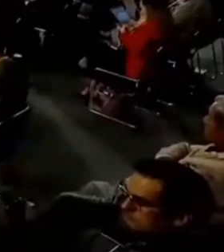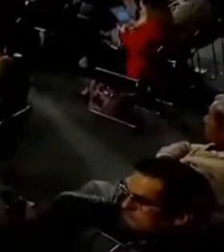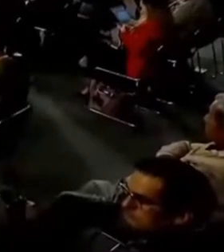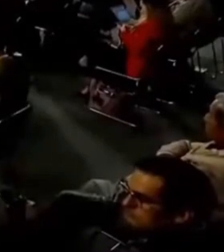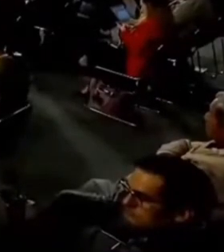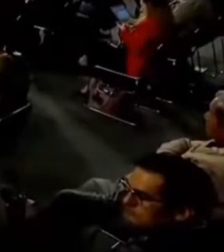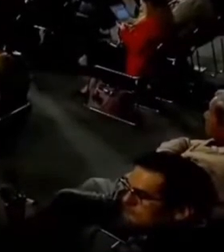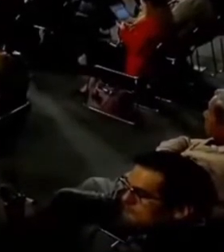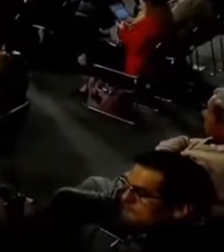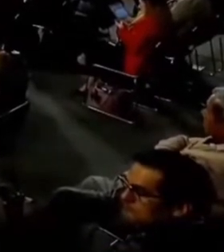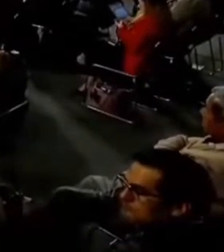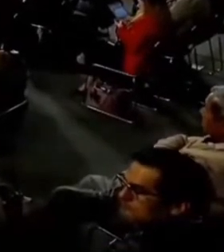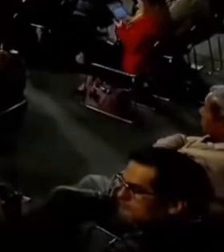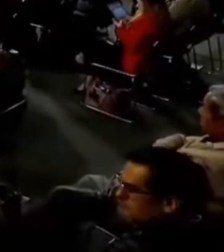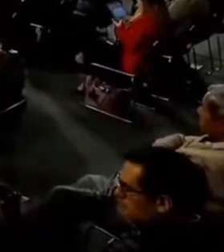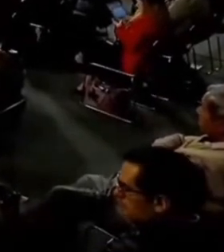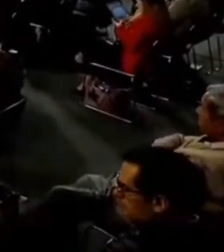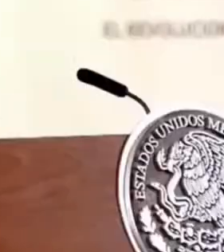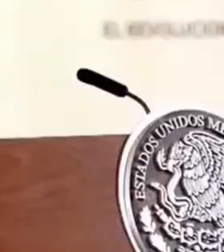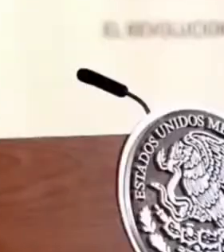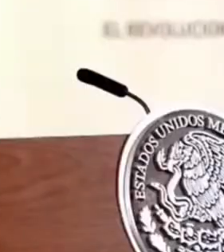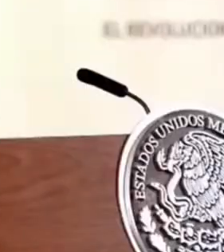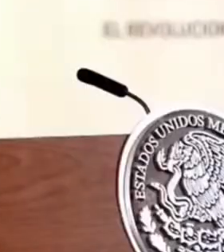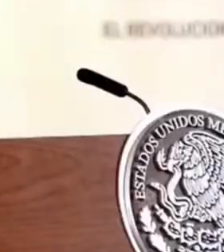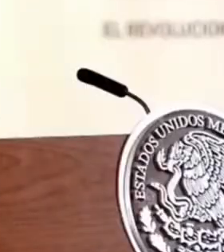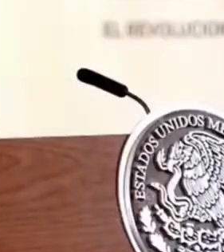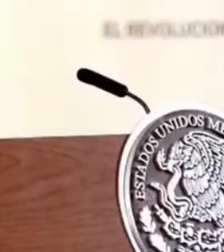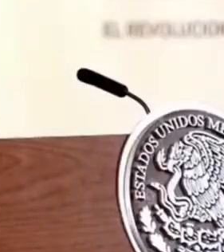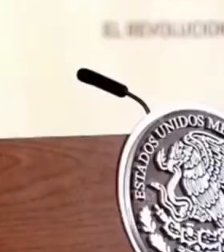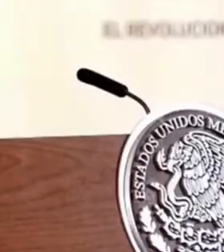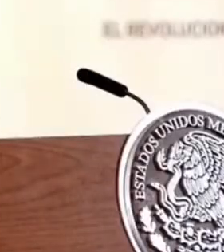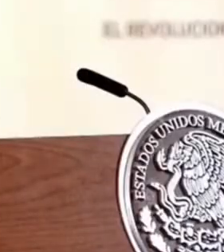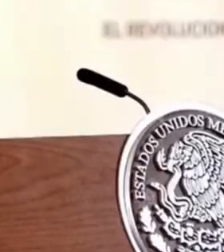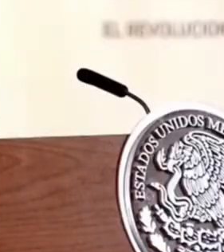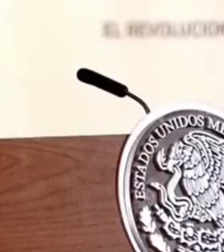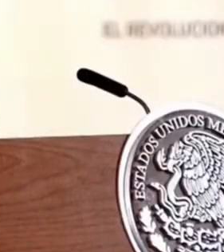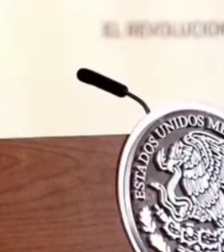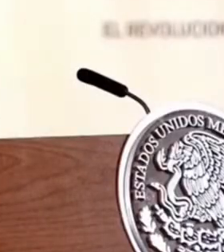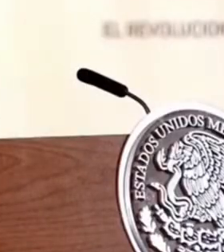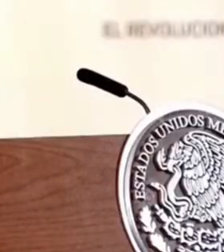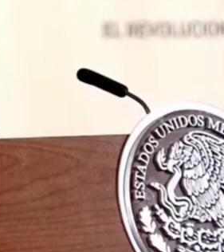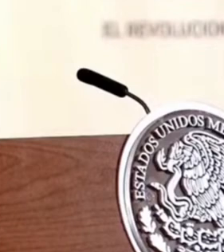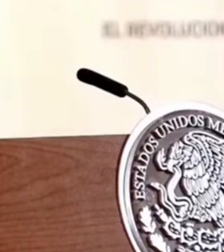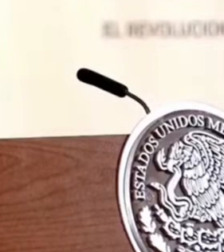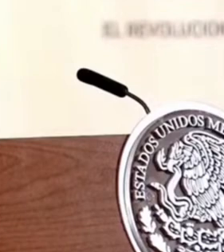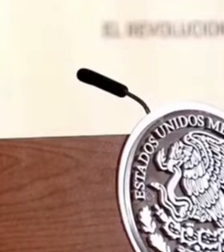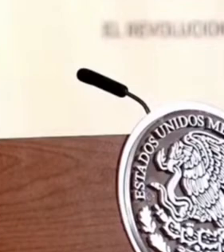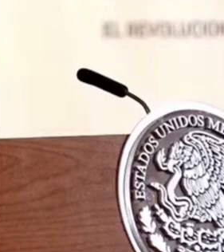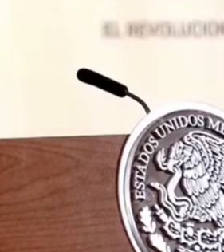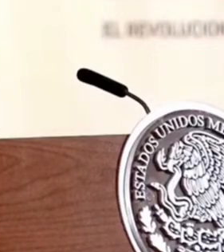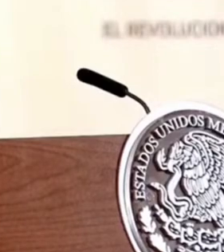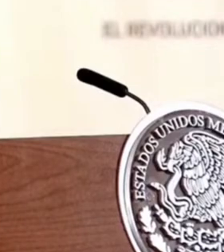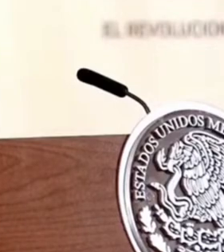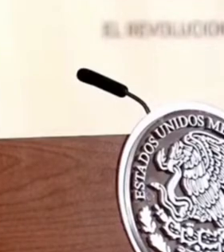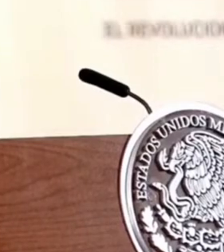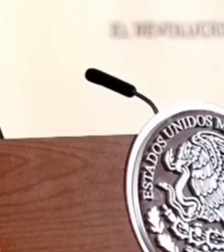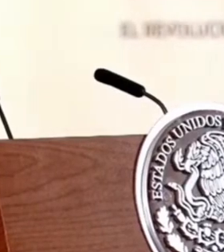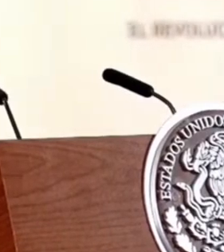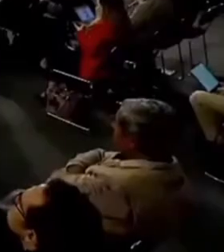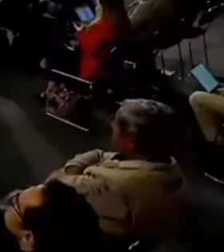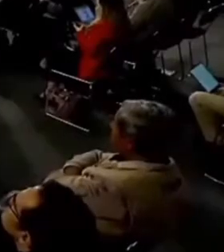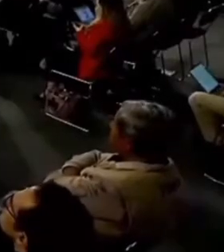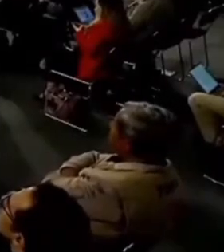gobernadores de Chiapas, de Tabasco, con la gobernadora de Campeche,